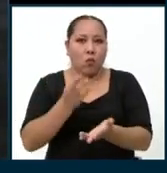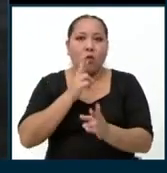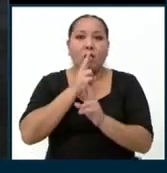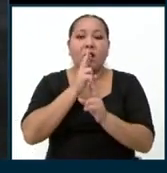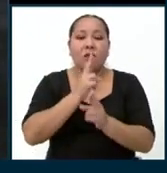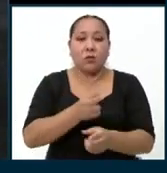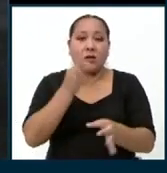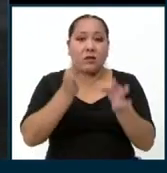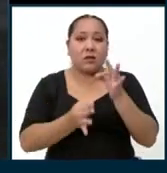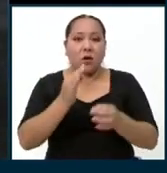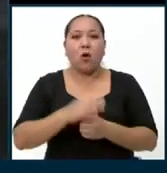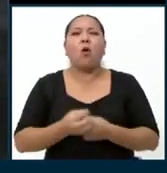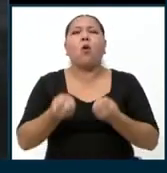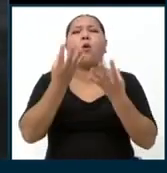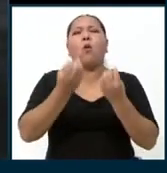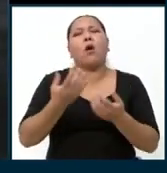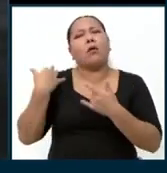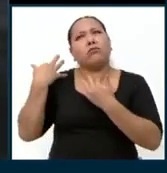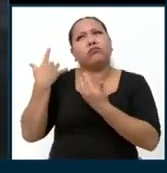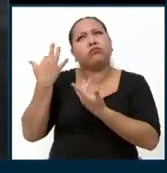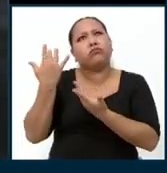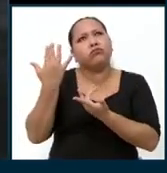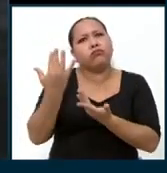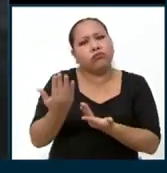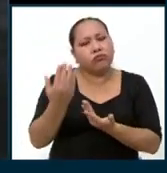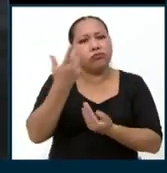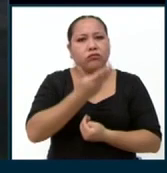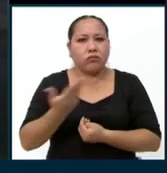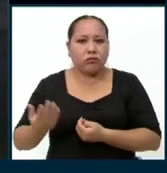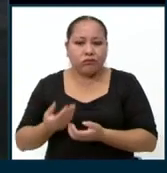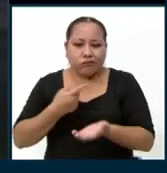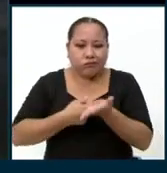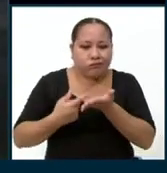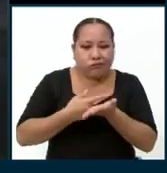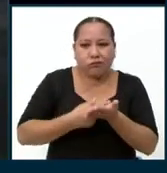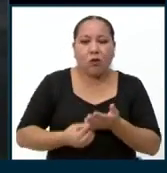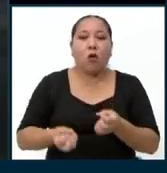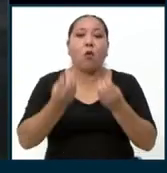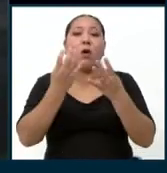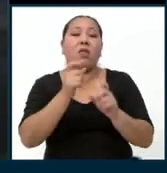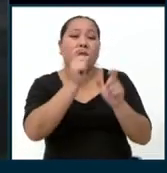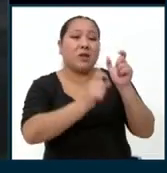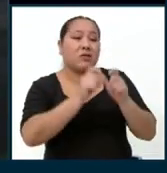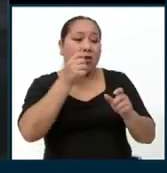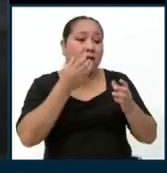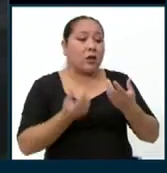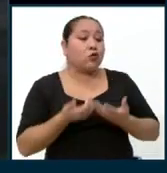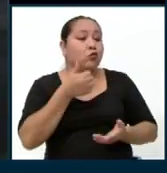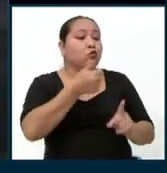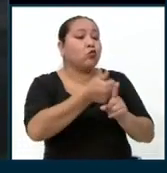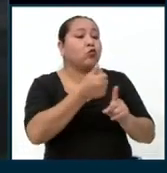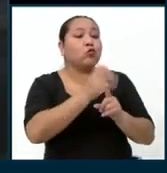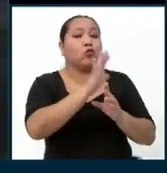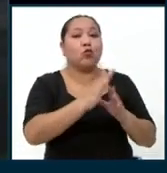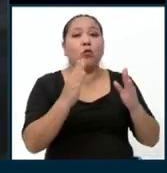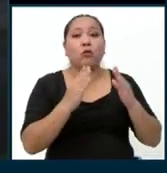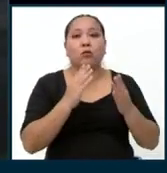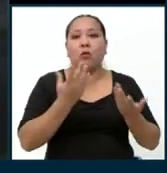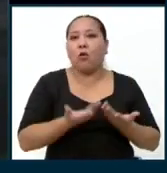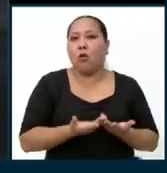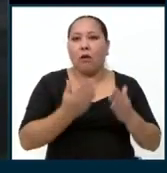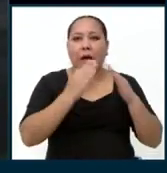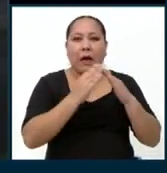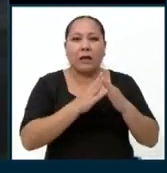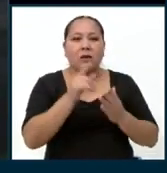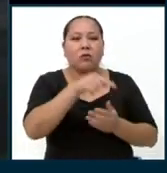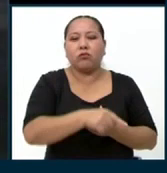anticipaciones están anticipadas para ser gestionadas? ¿Cuántos propietarios están esperando para que un antilón moroso recupere